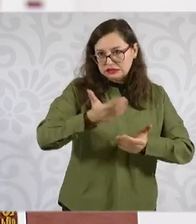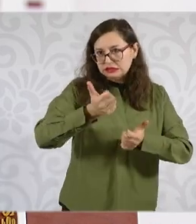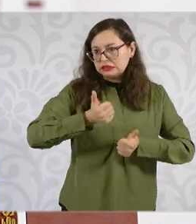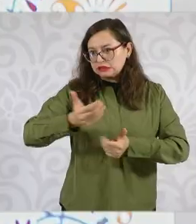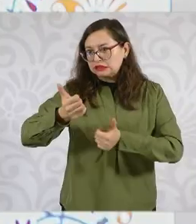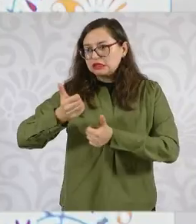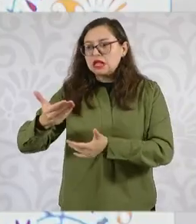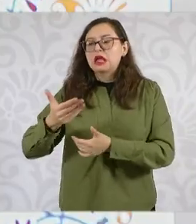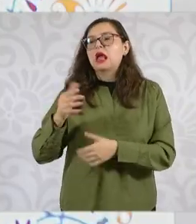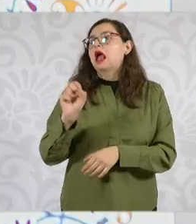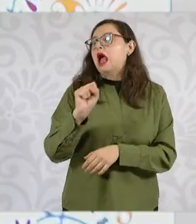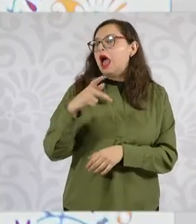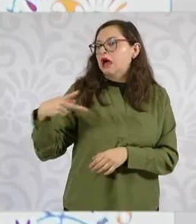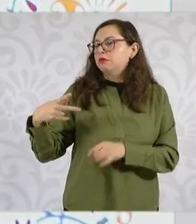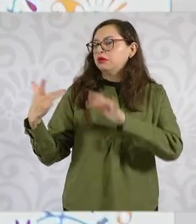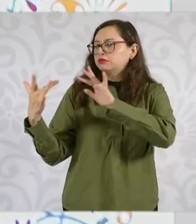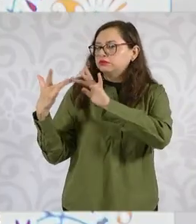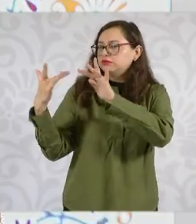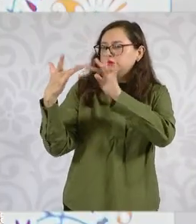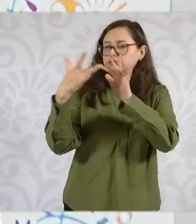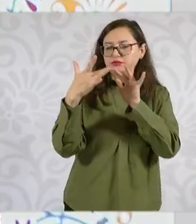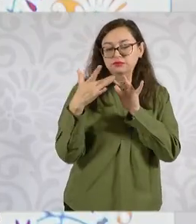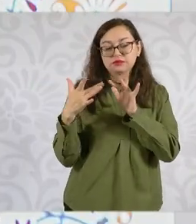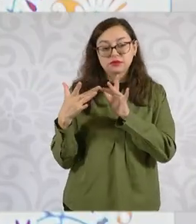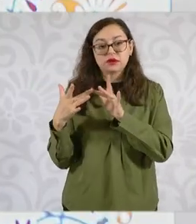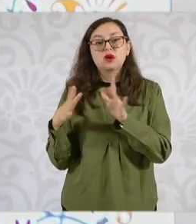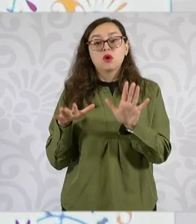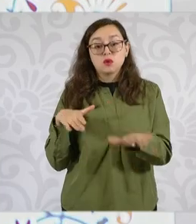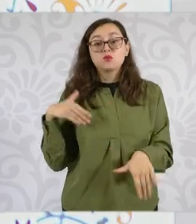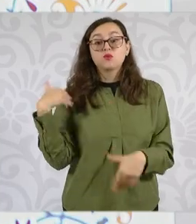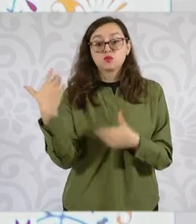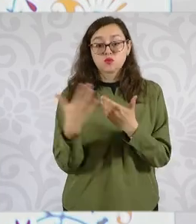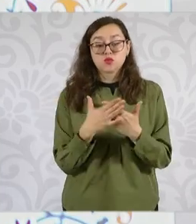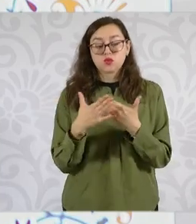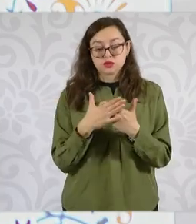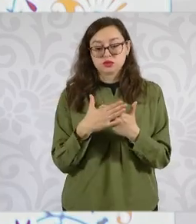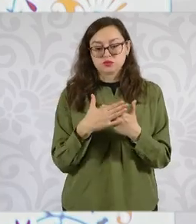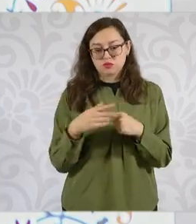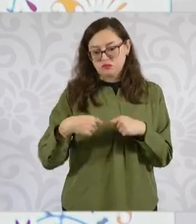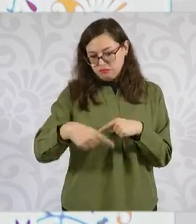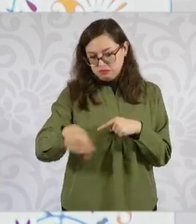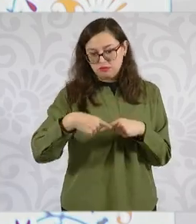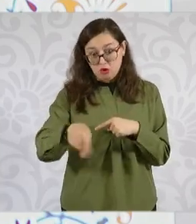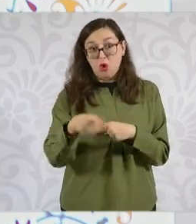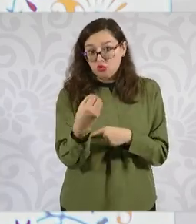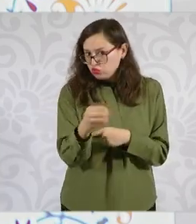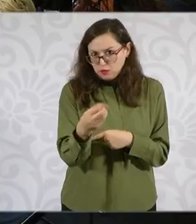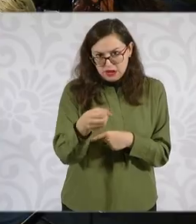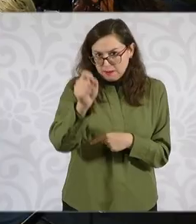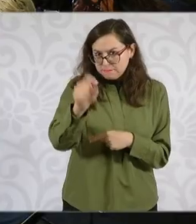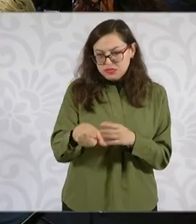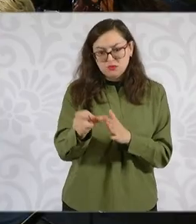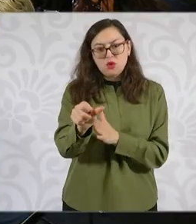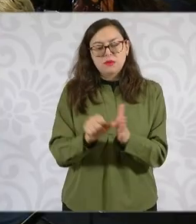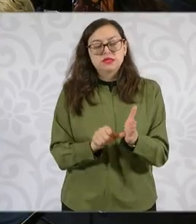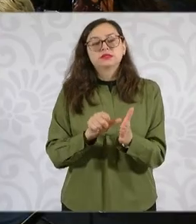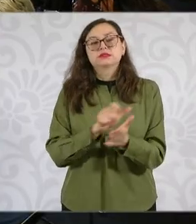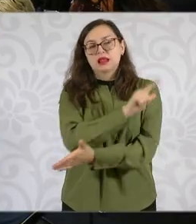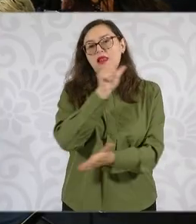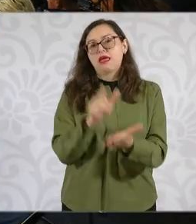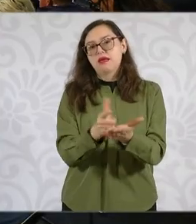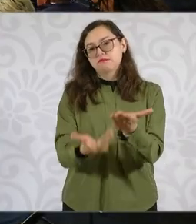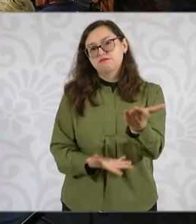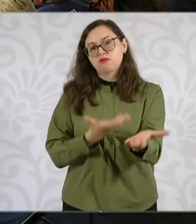plataformas. Esta propuesta de ley la vamos a presentar este mismo mes, entonces va a venir al secretario del trabajo para